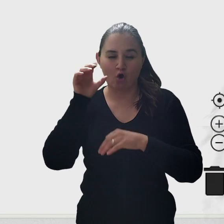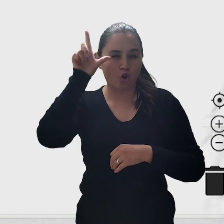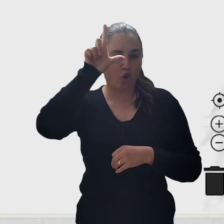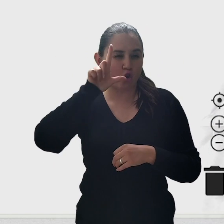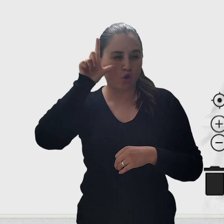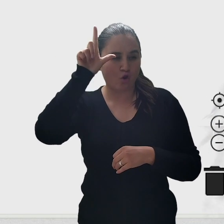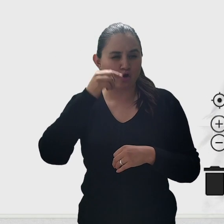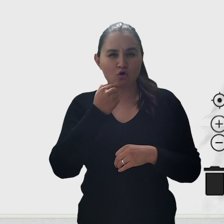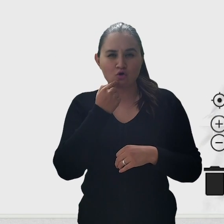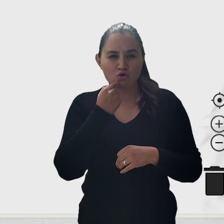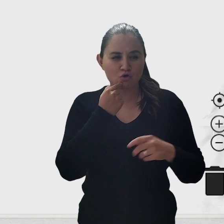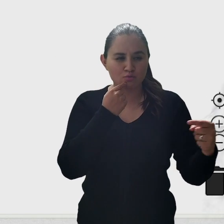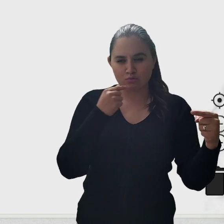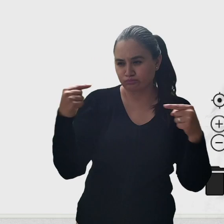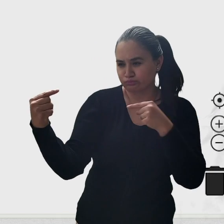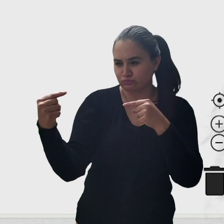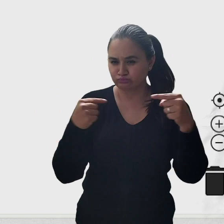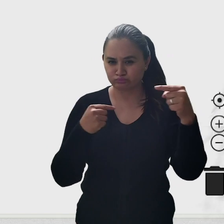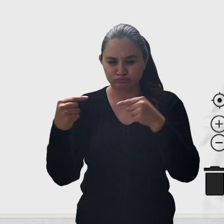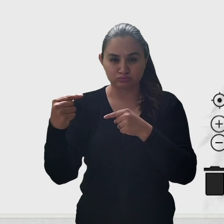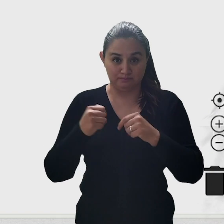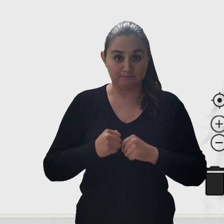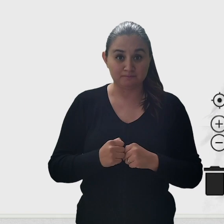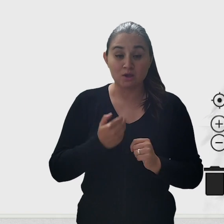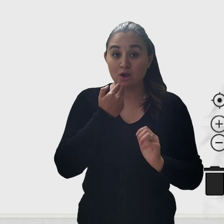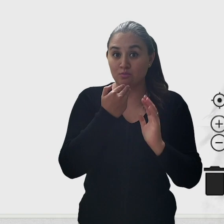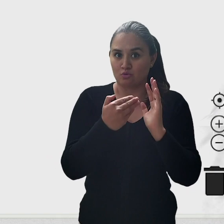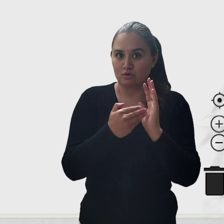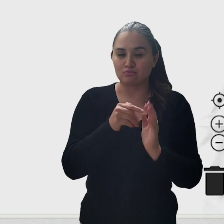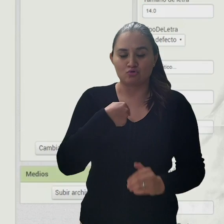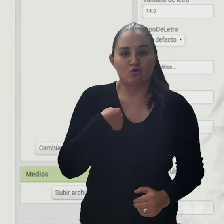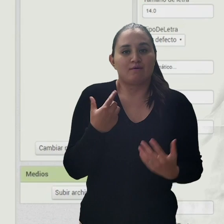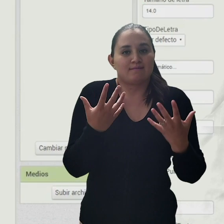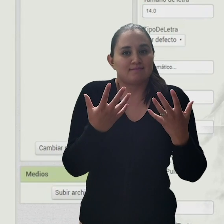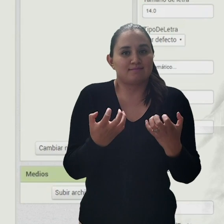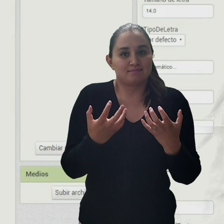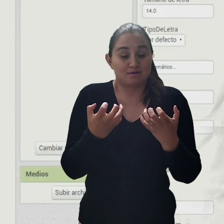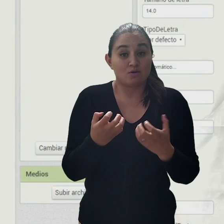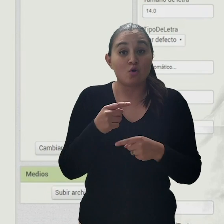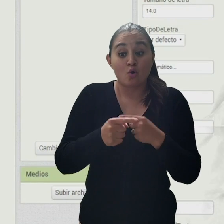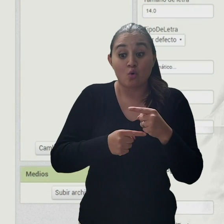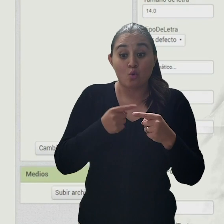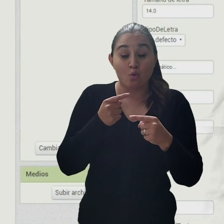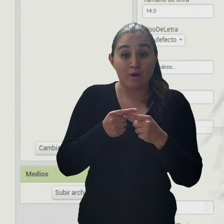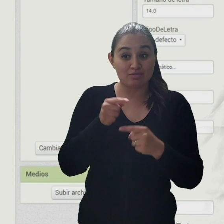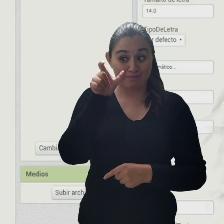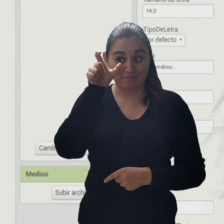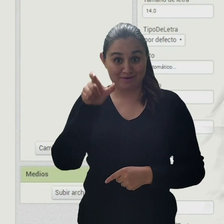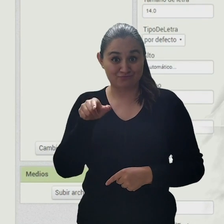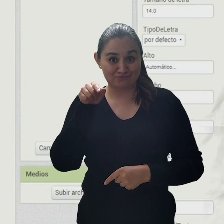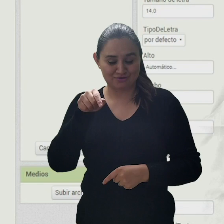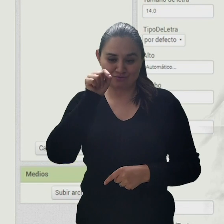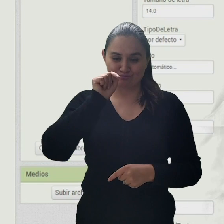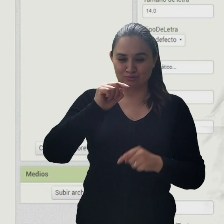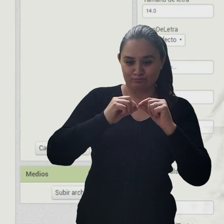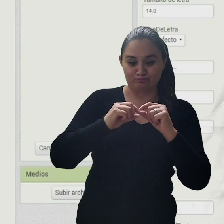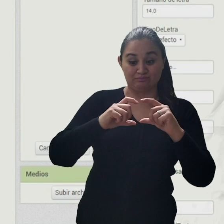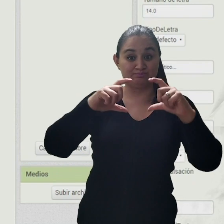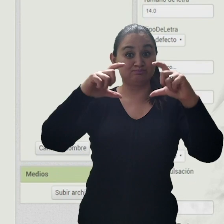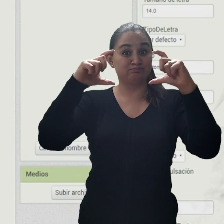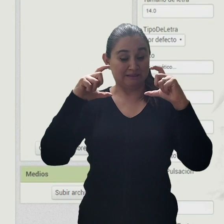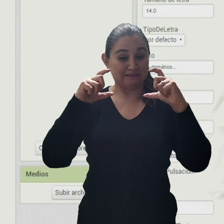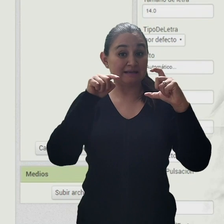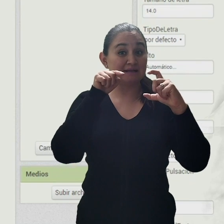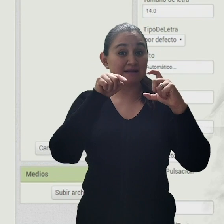este caso, lo que pretendo es que cuando el usuario dé un clic aquí en el botón, cambie el comportamiento de la